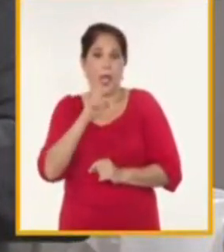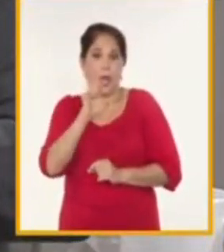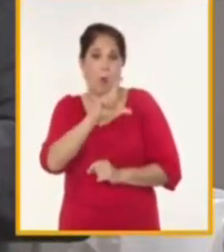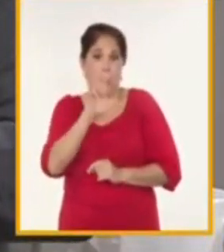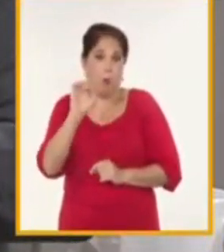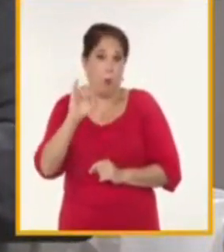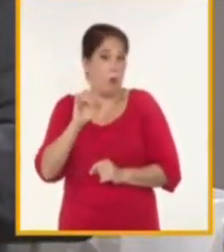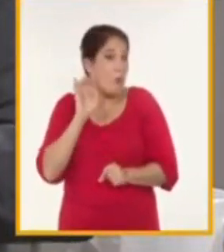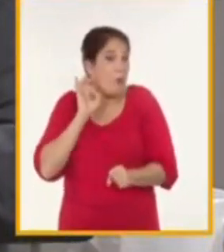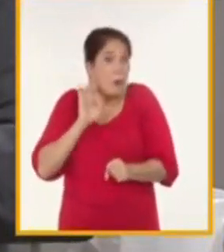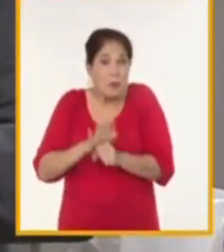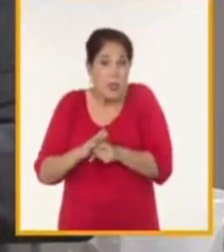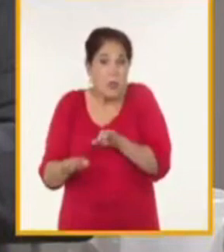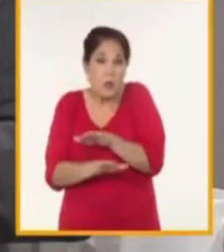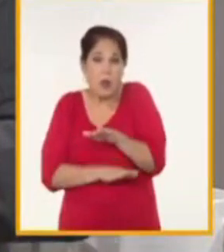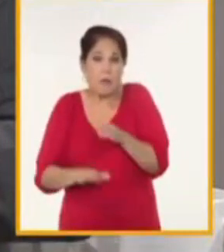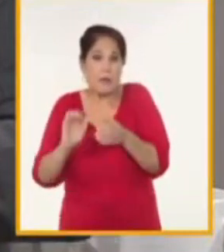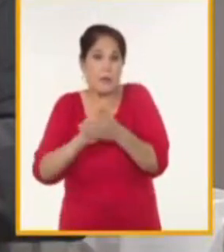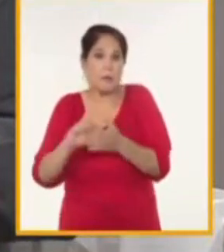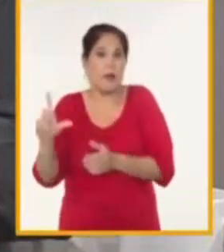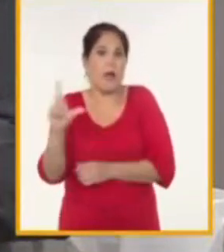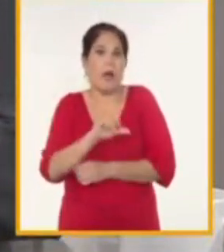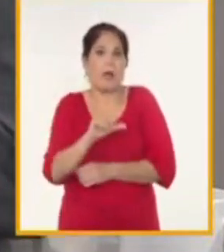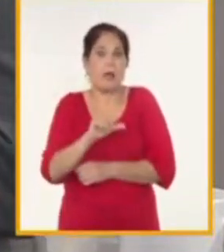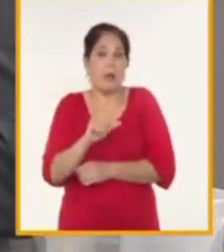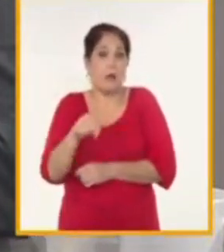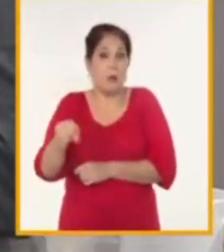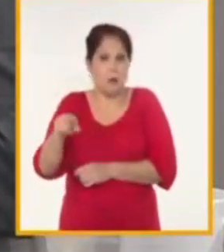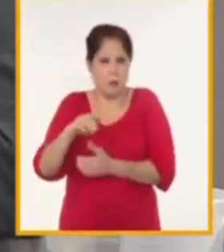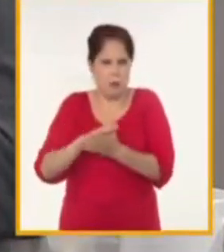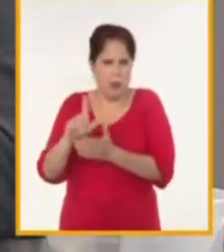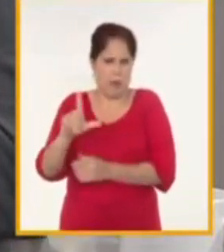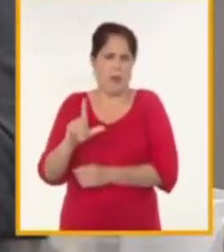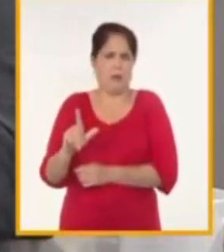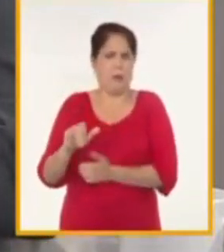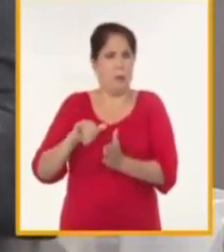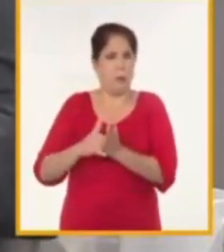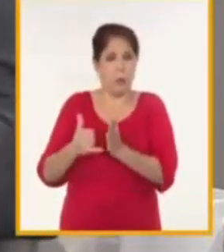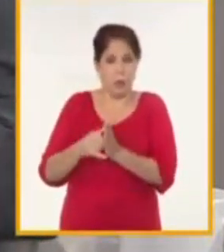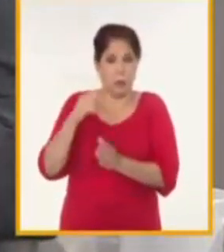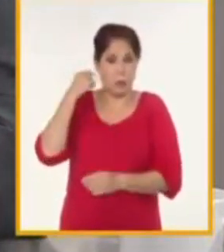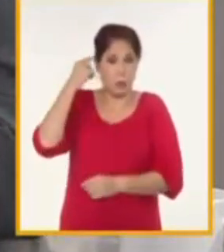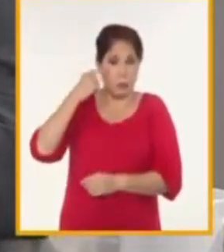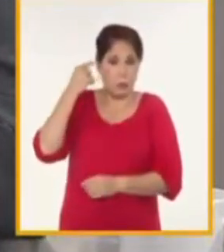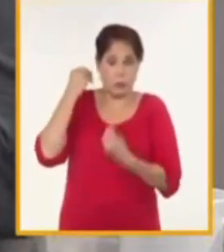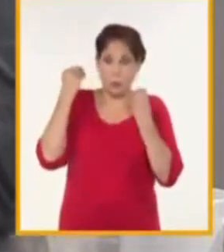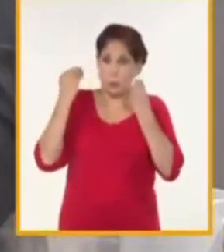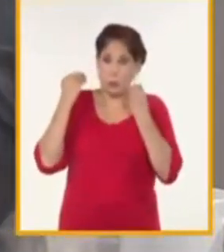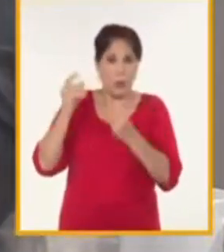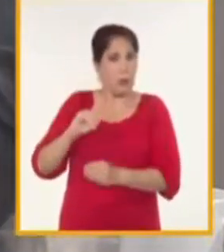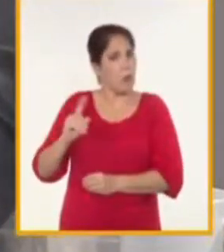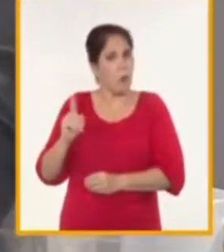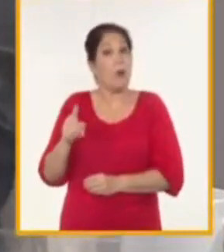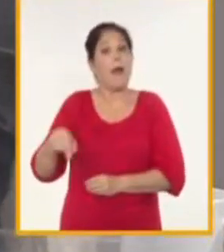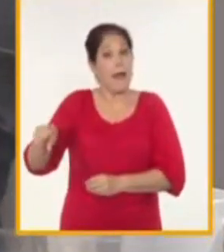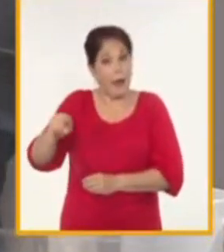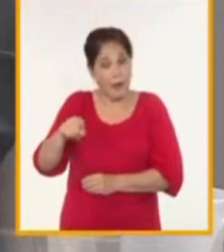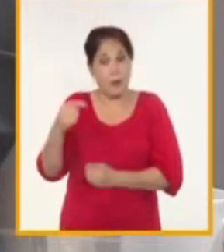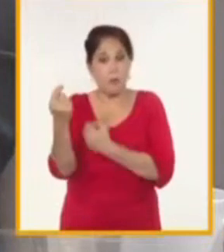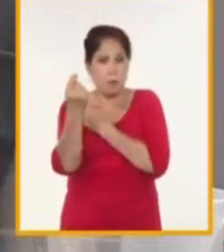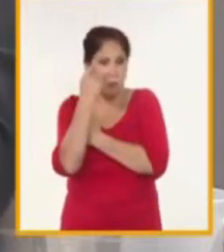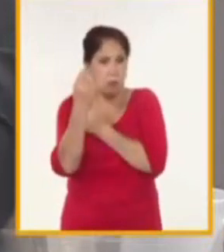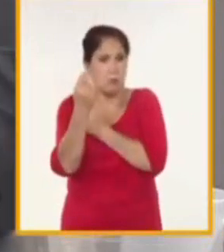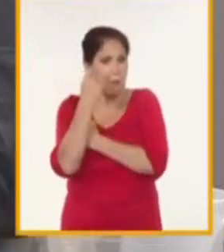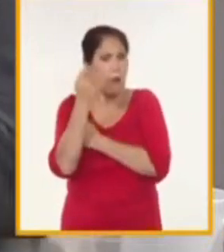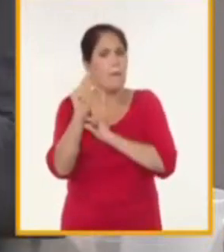desde los primeros momentos en que muchos no creían en el proyecto Mariel y que nosotros nos fueron formando y